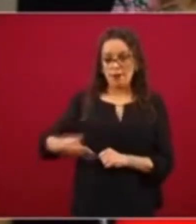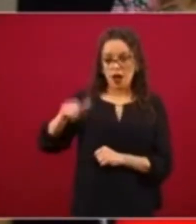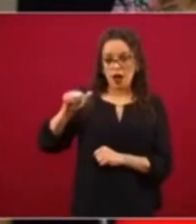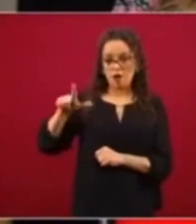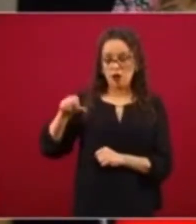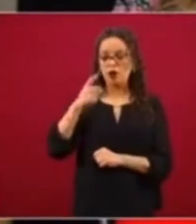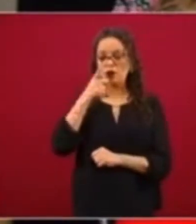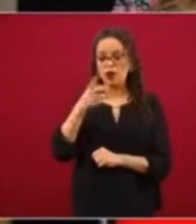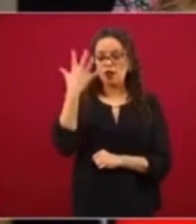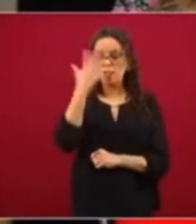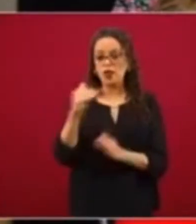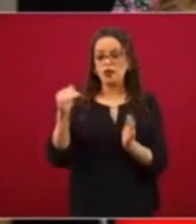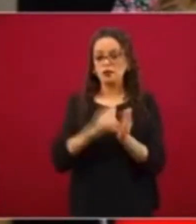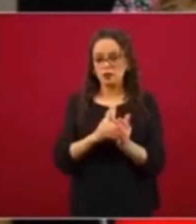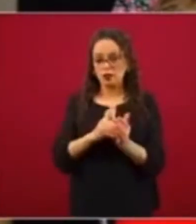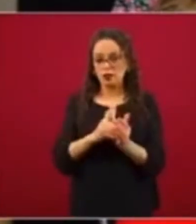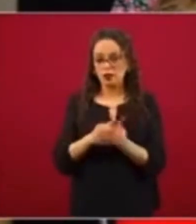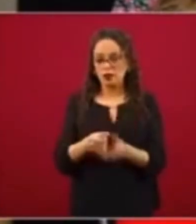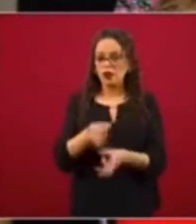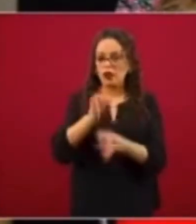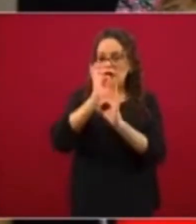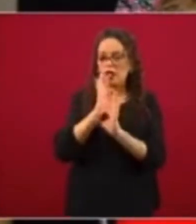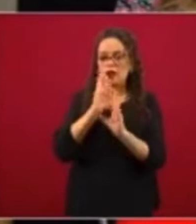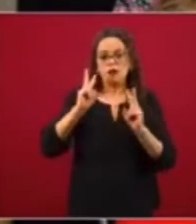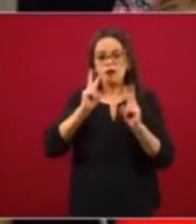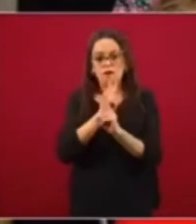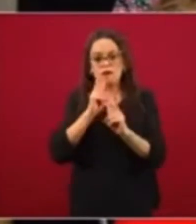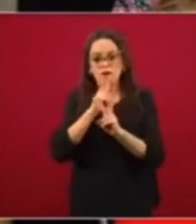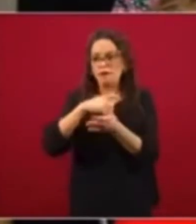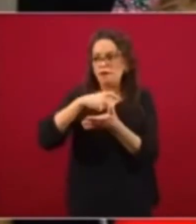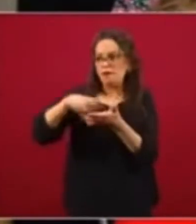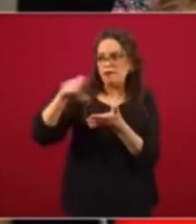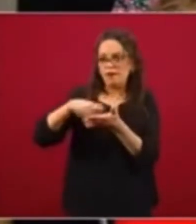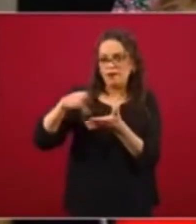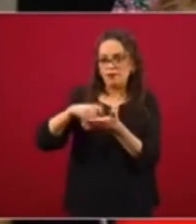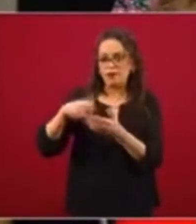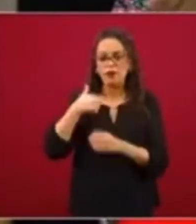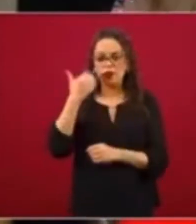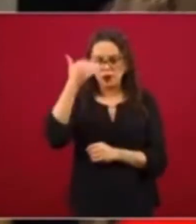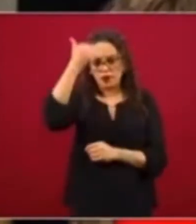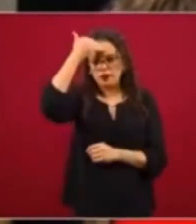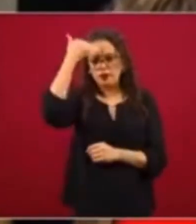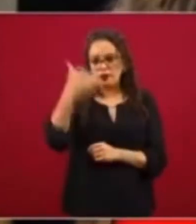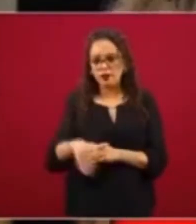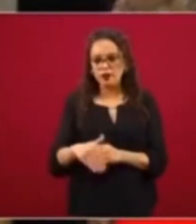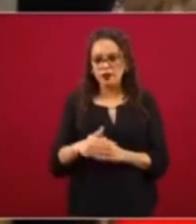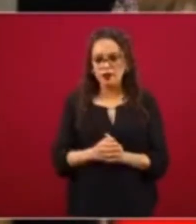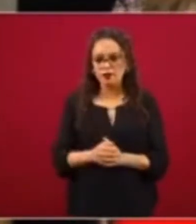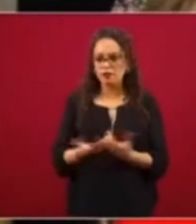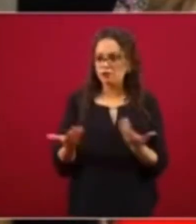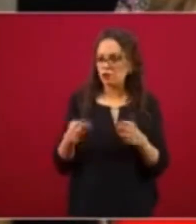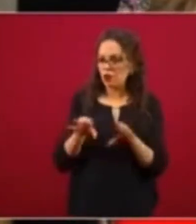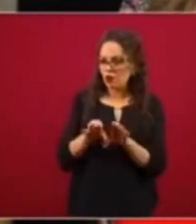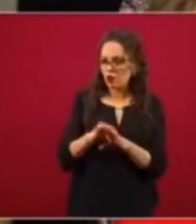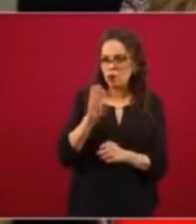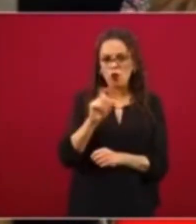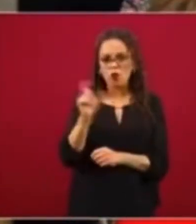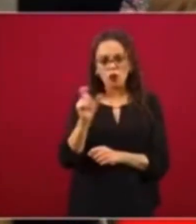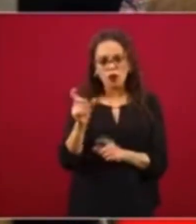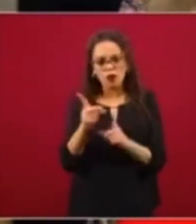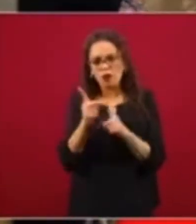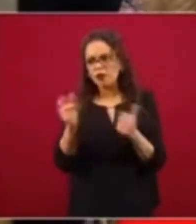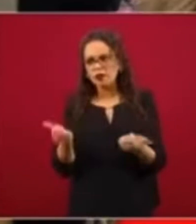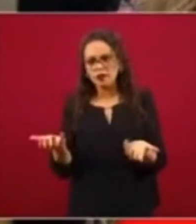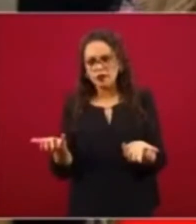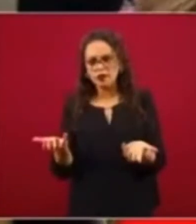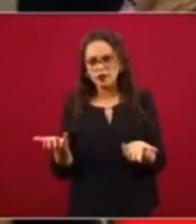ventiladores que se adquirieron. Quiero saber cuándo o cómo o dónde están, cómo se